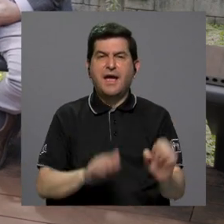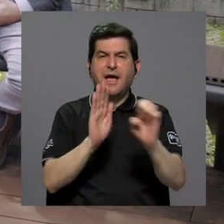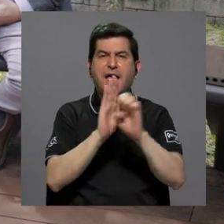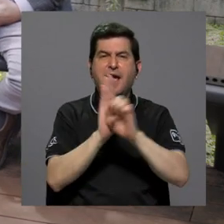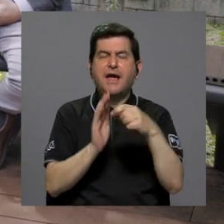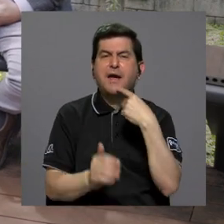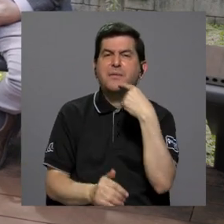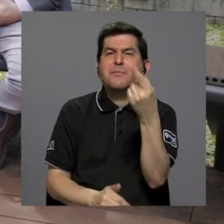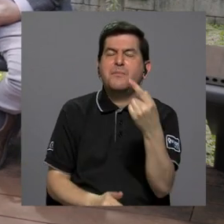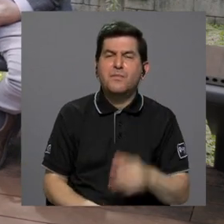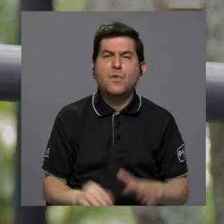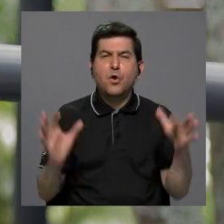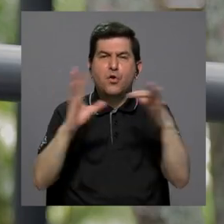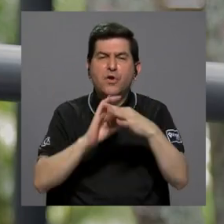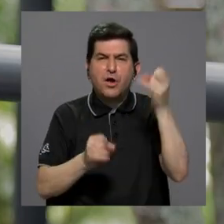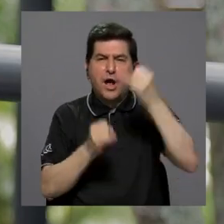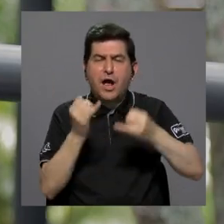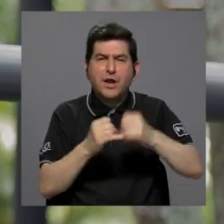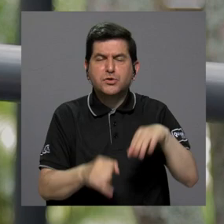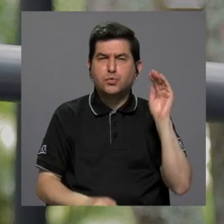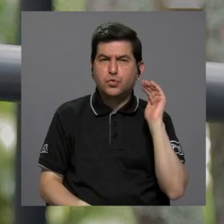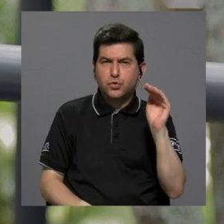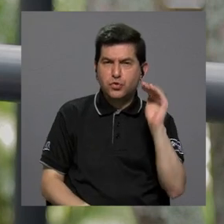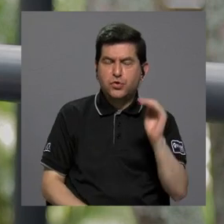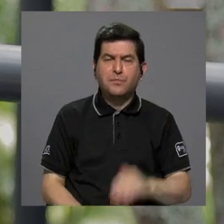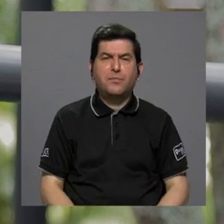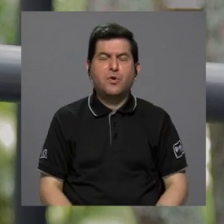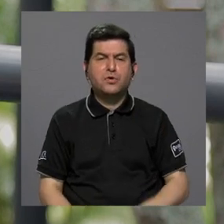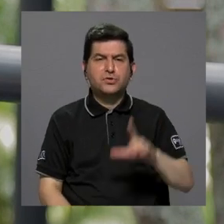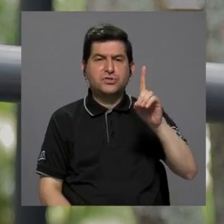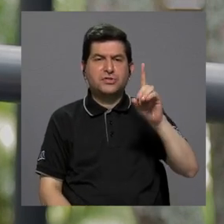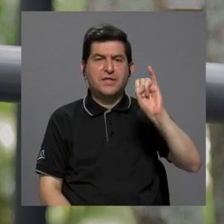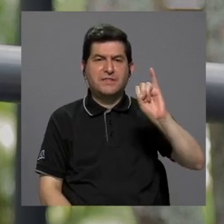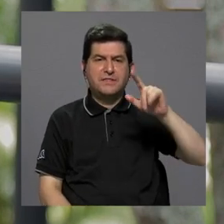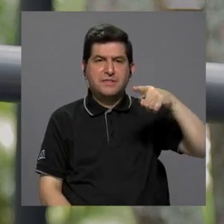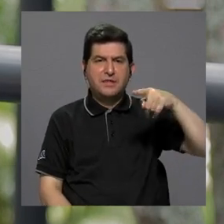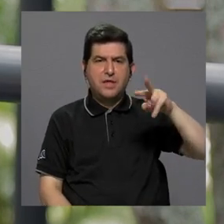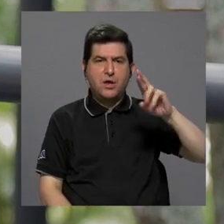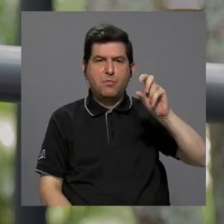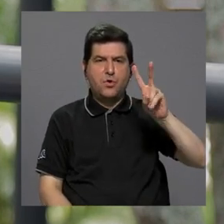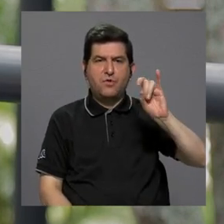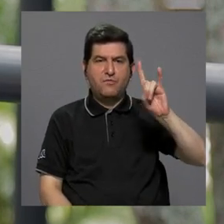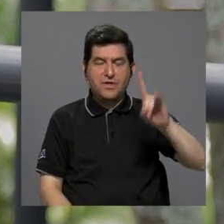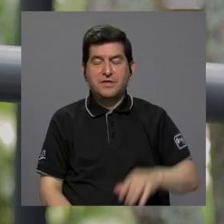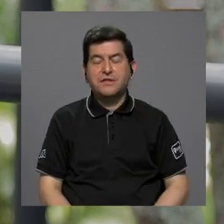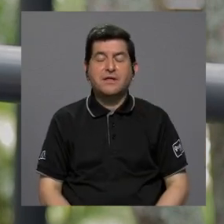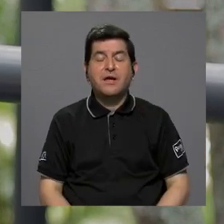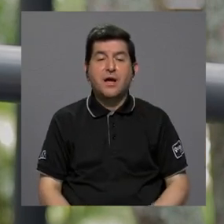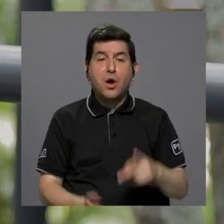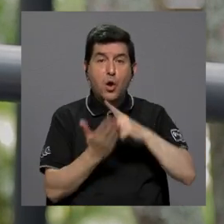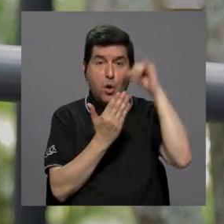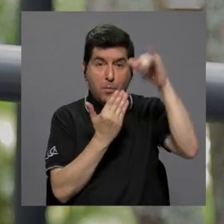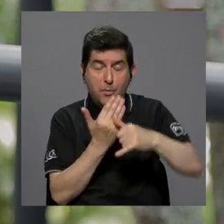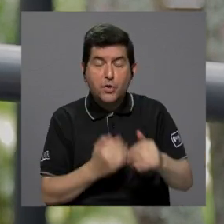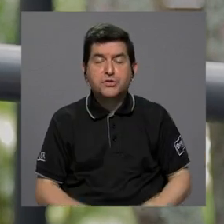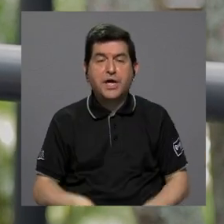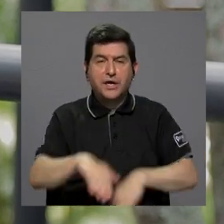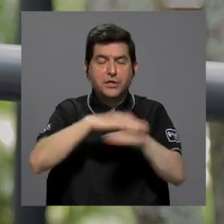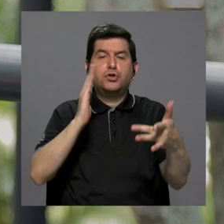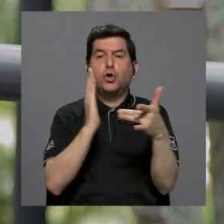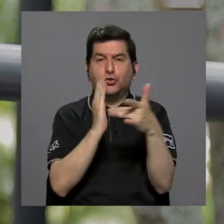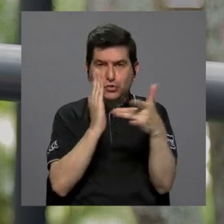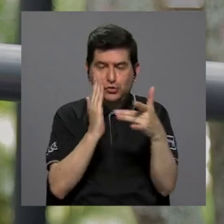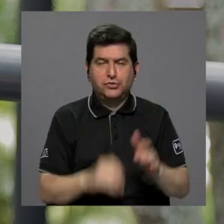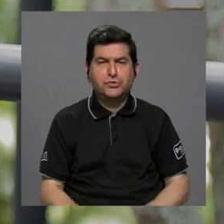Unos ejemplos de lo que usted está diciendo relacionado a los últimos anuncios que ha hecho la Diprovit y el programa Élice. Hay proyectos de base